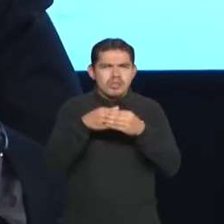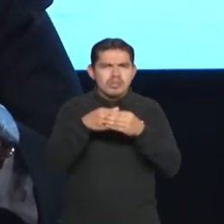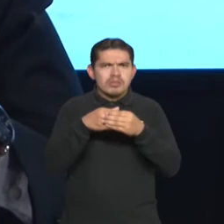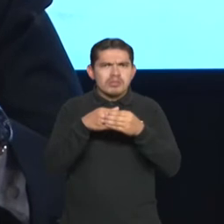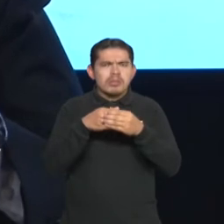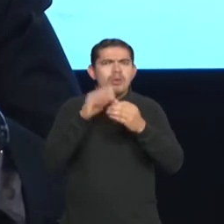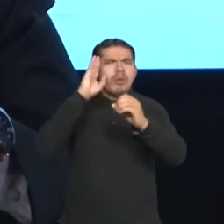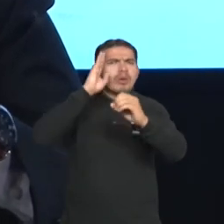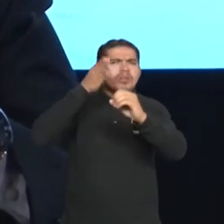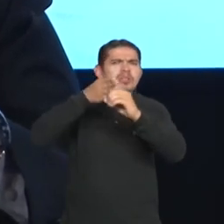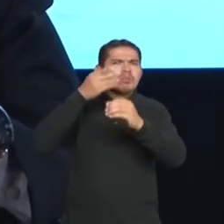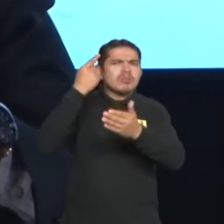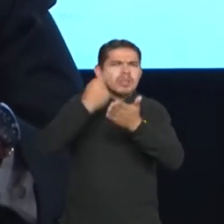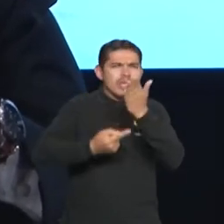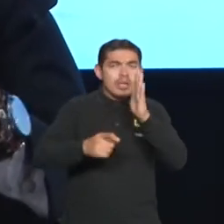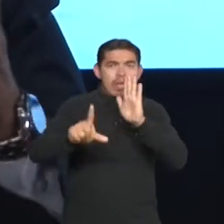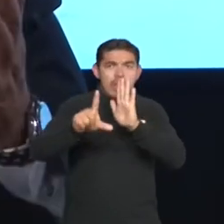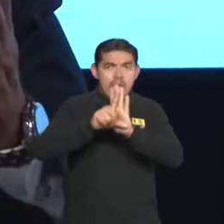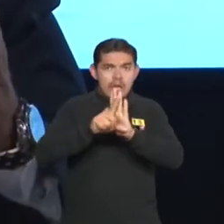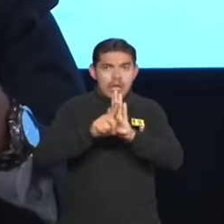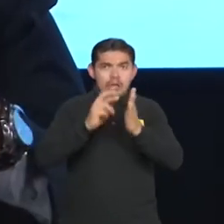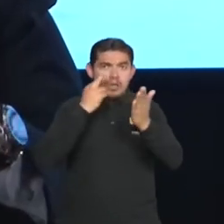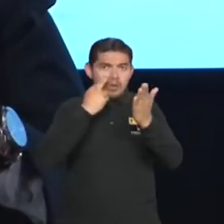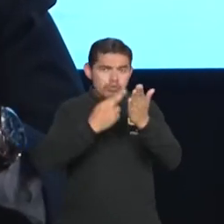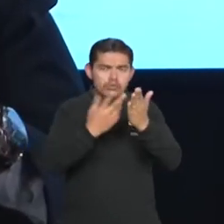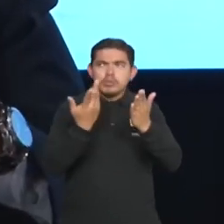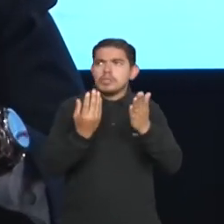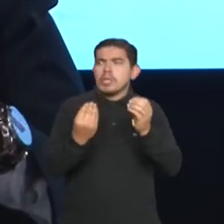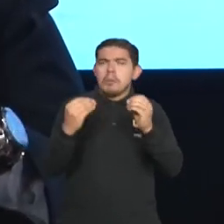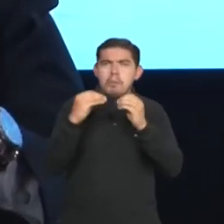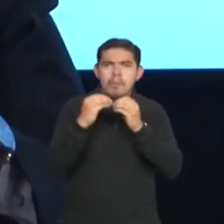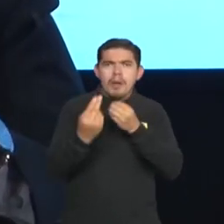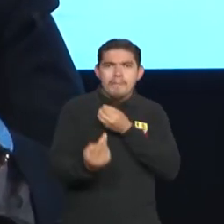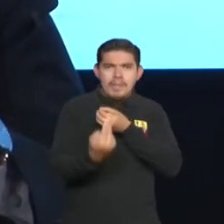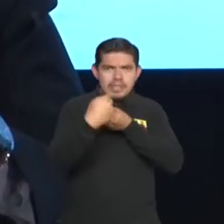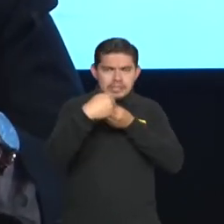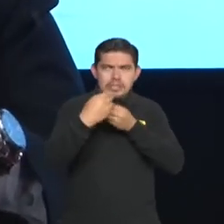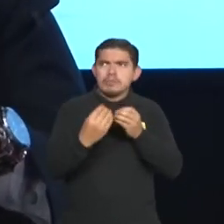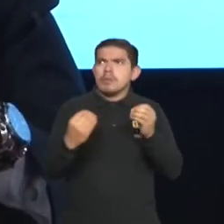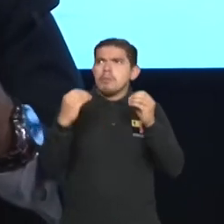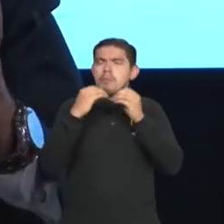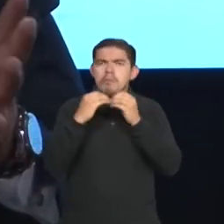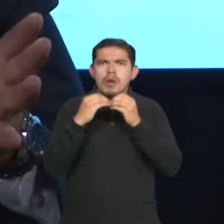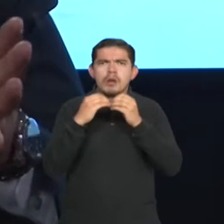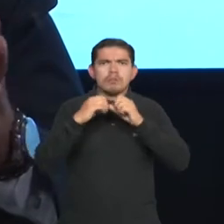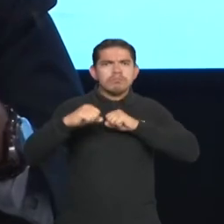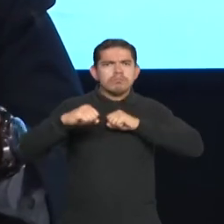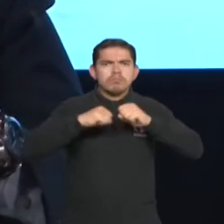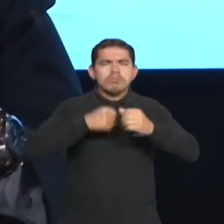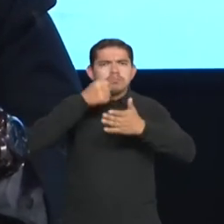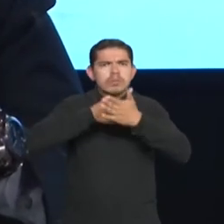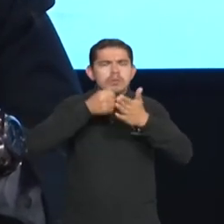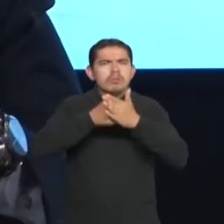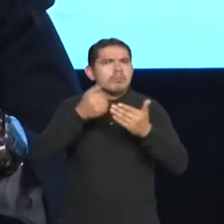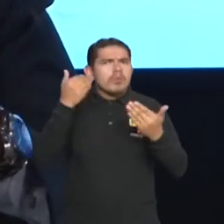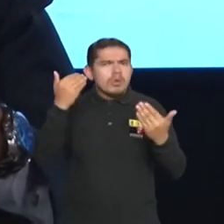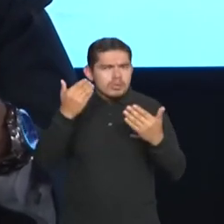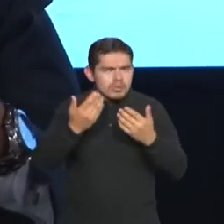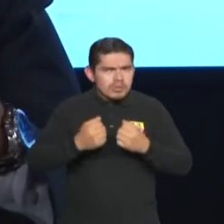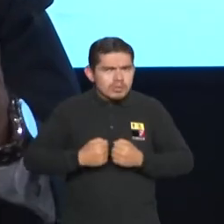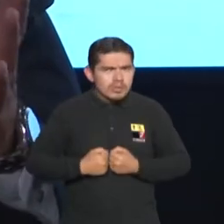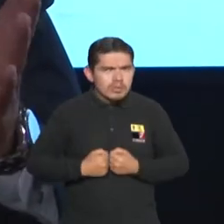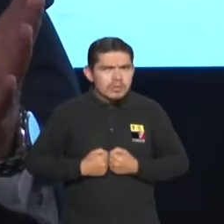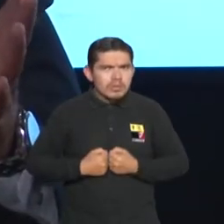organizativo, reconocimiento legal, la plena participación, actuar directamente en incidencia de política pública? Pero,